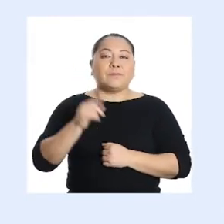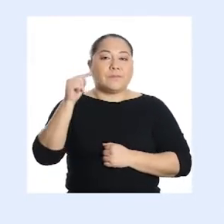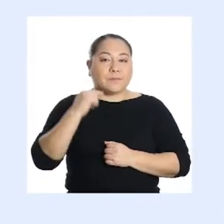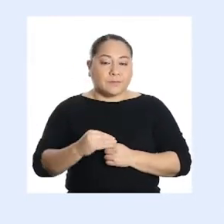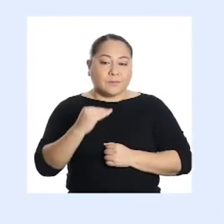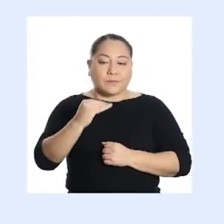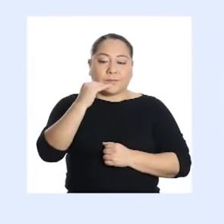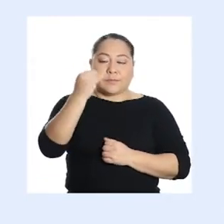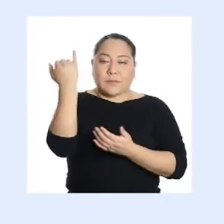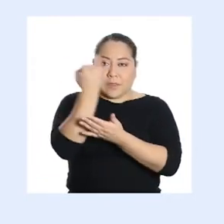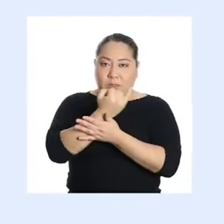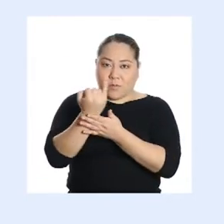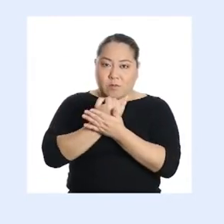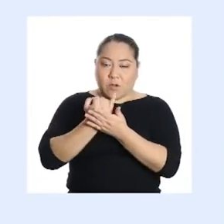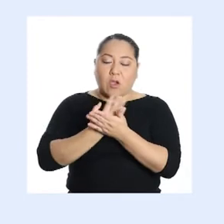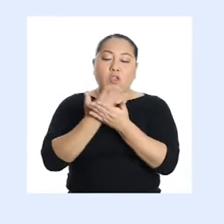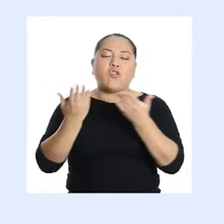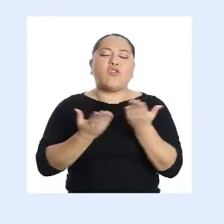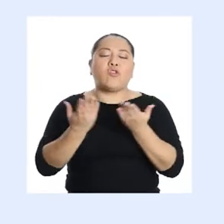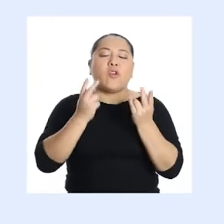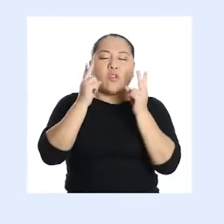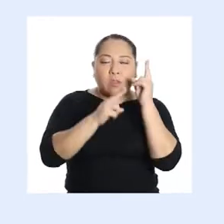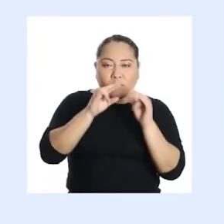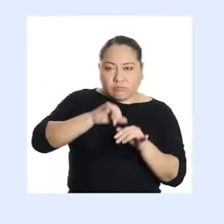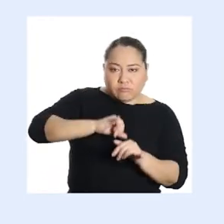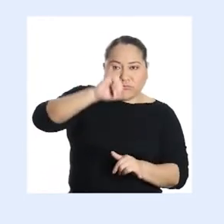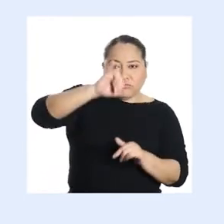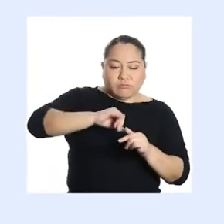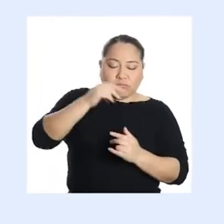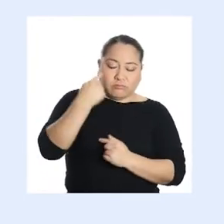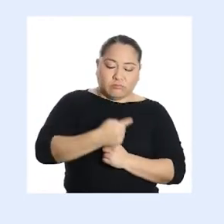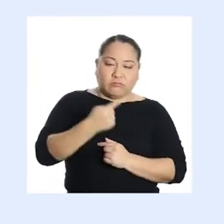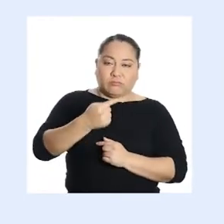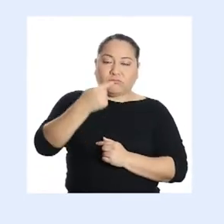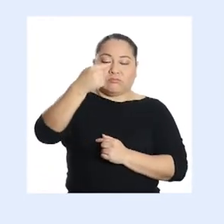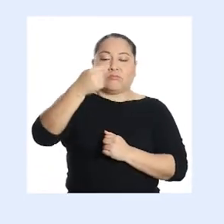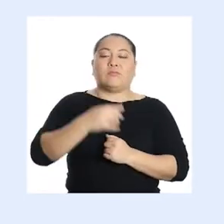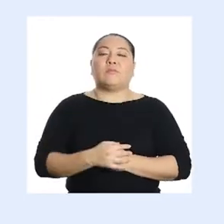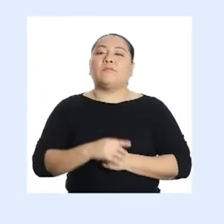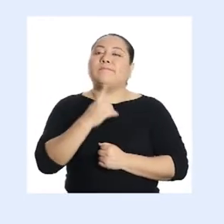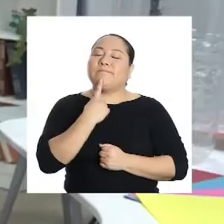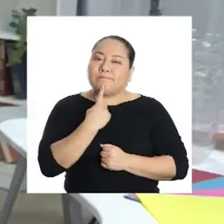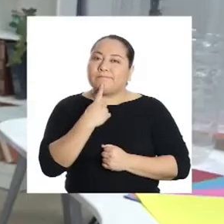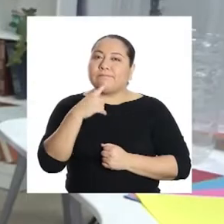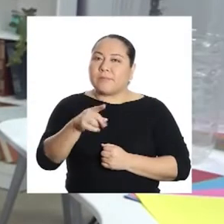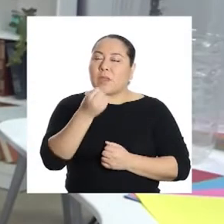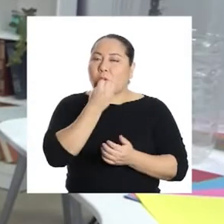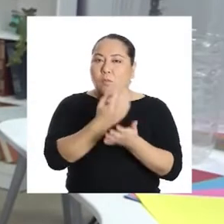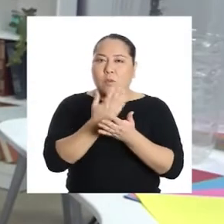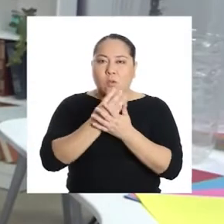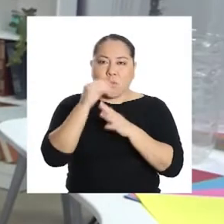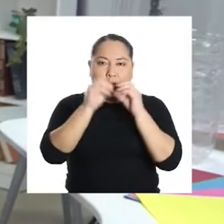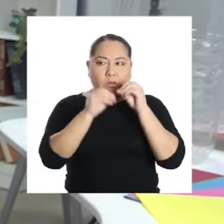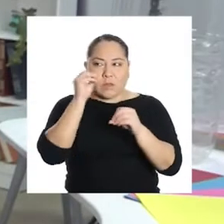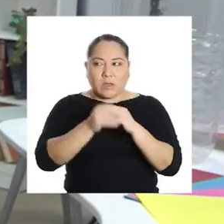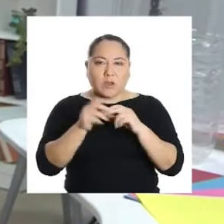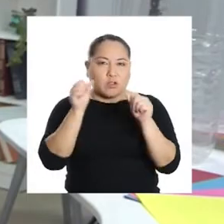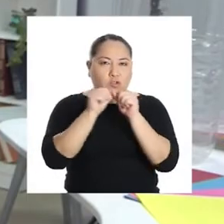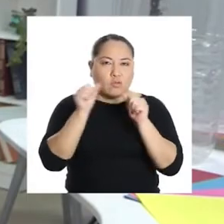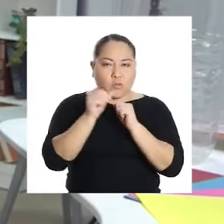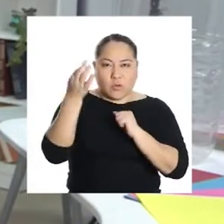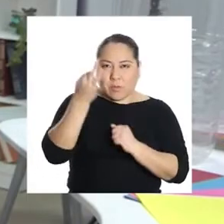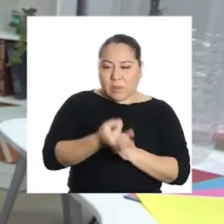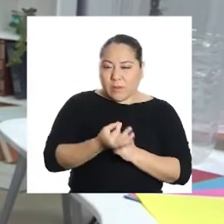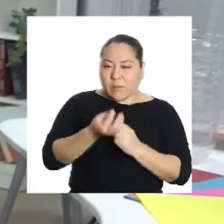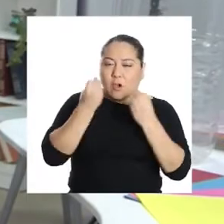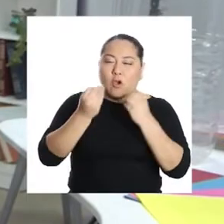Así, dibujamos hasta dónde llegaría la altura de cada material. Sería bueno colocar las medidas